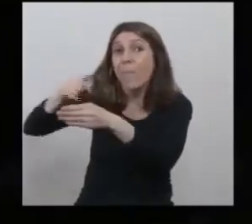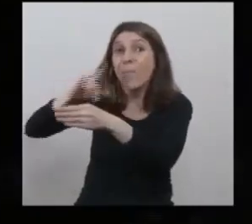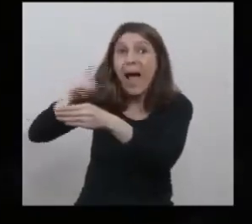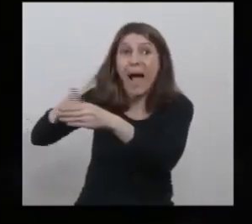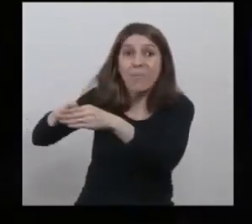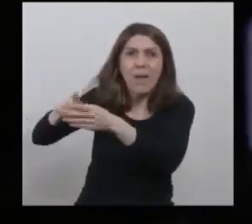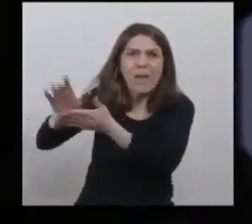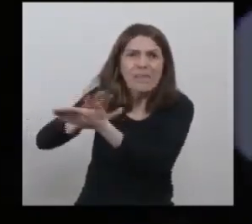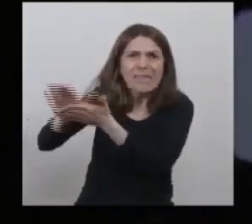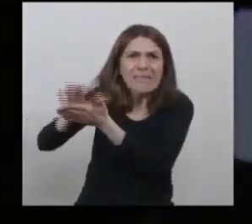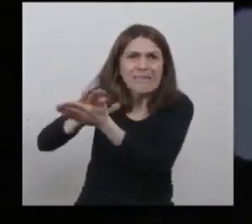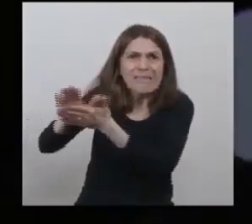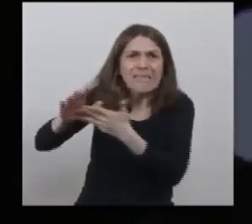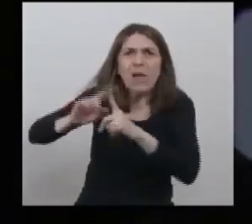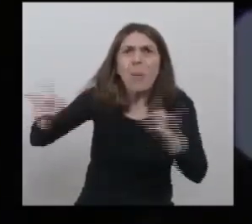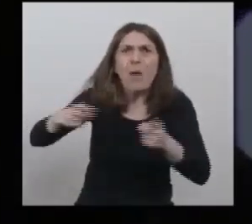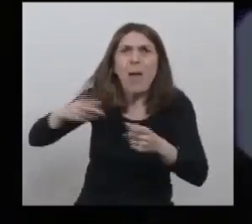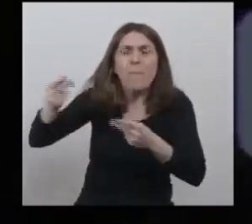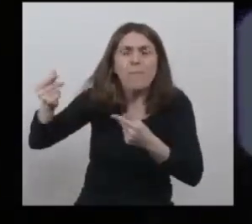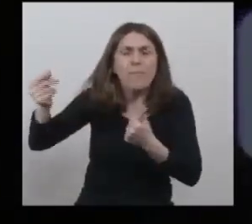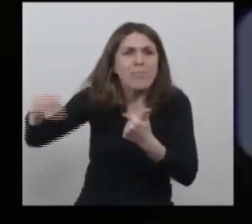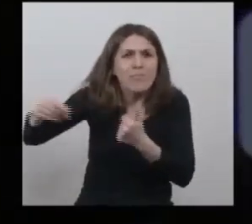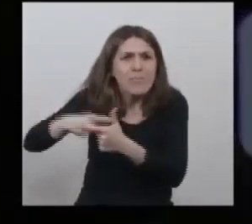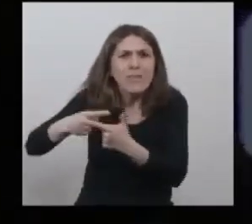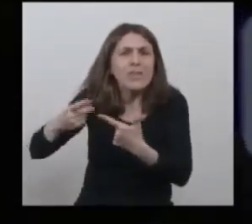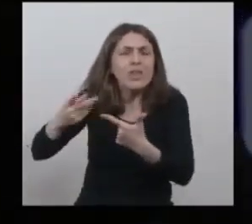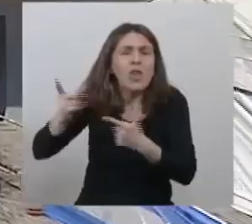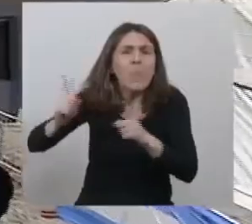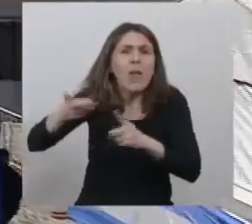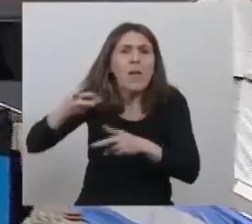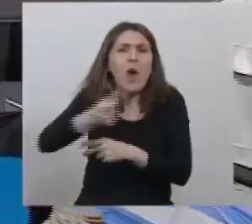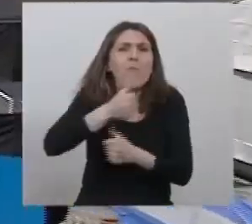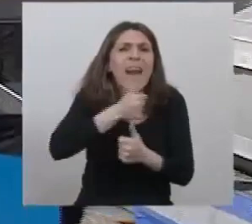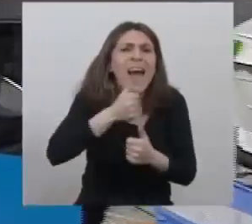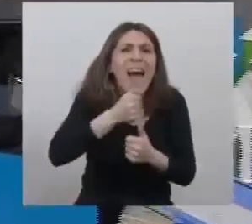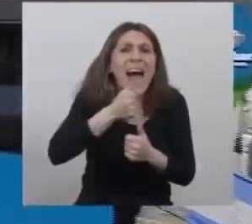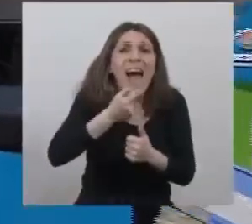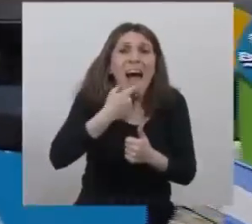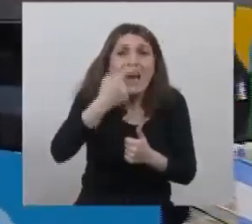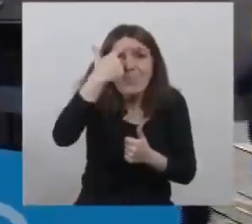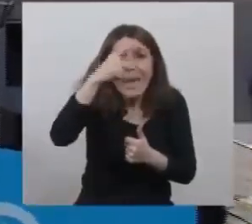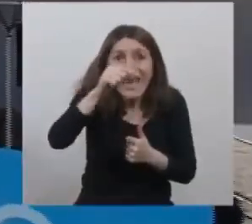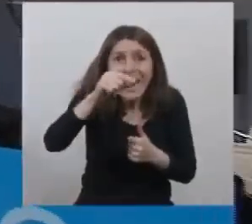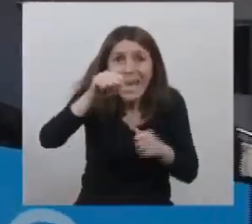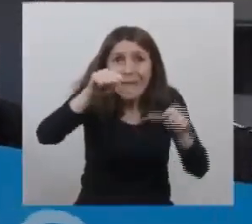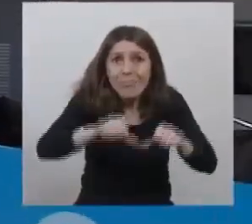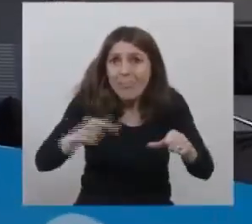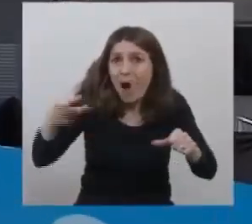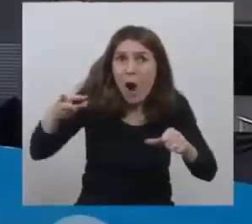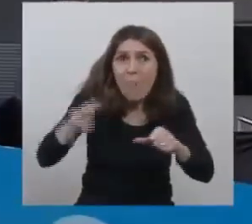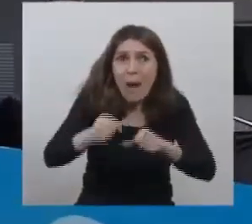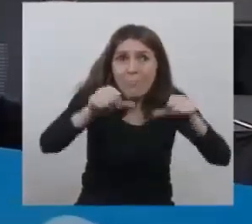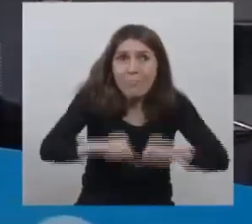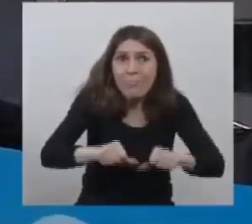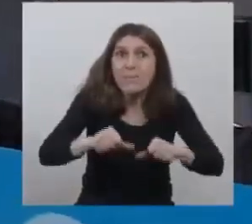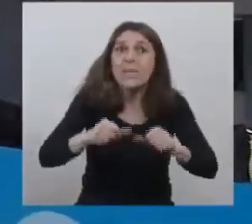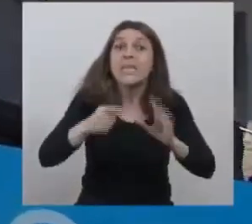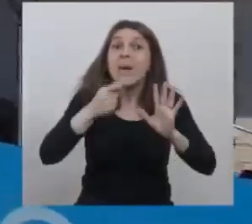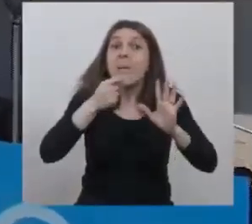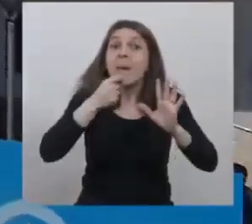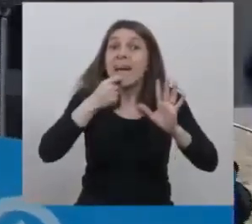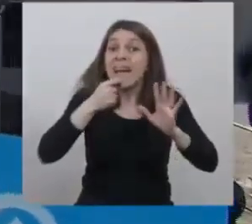arrasado. No podíamos comprar ni una aspirina, no los medicamentos gratis, ni una aspirina, si no hubiera sido por la decisión